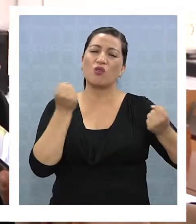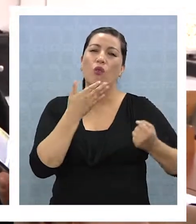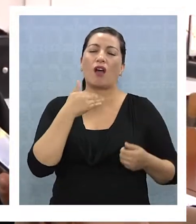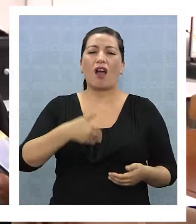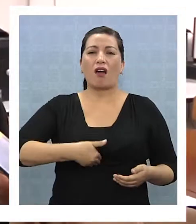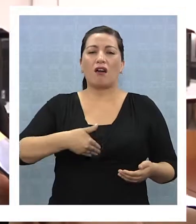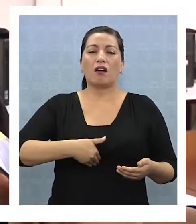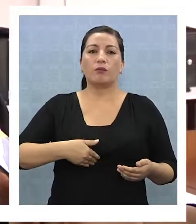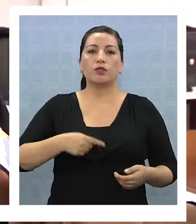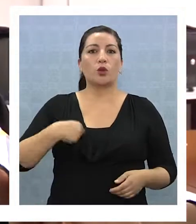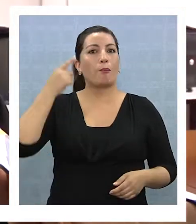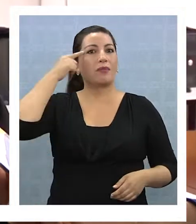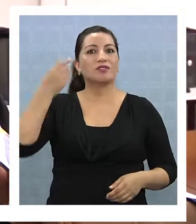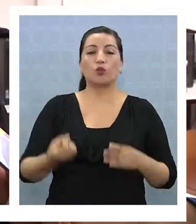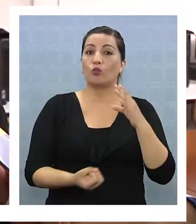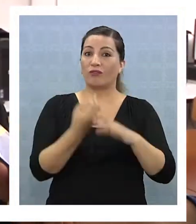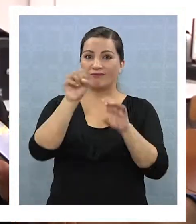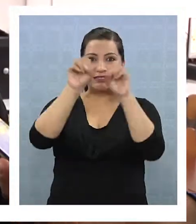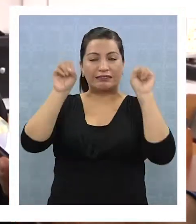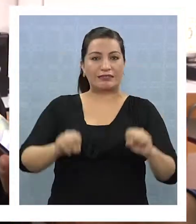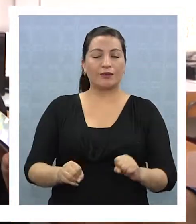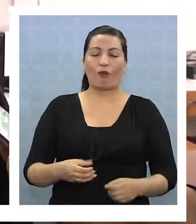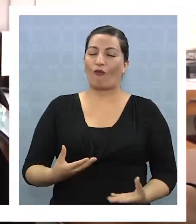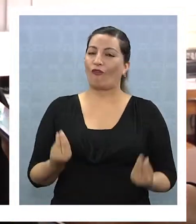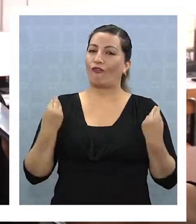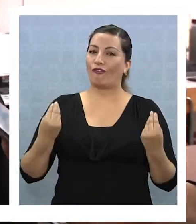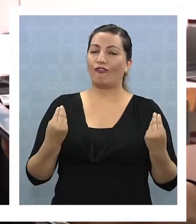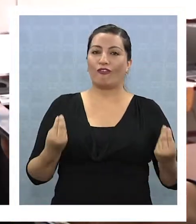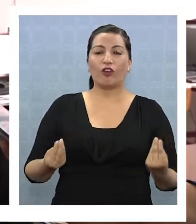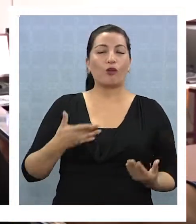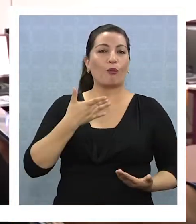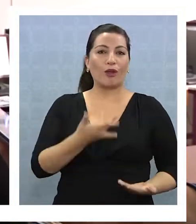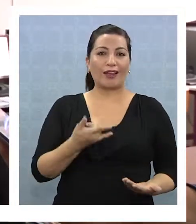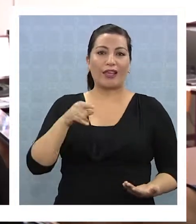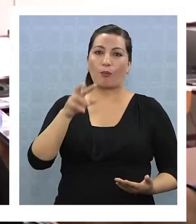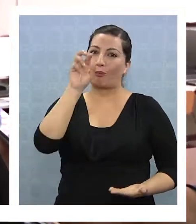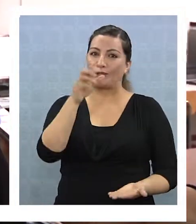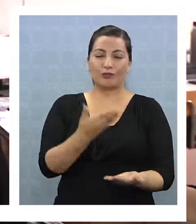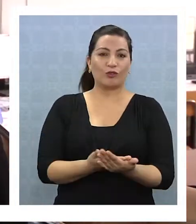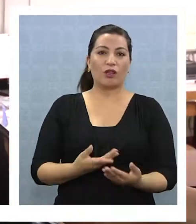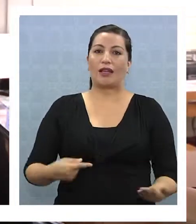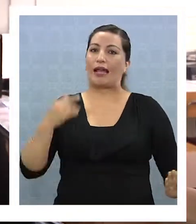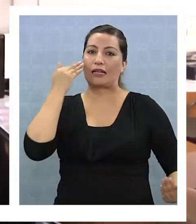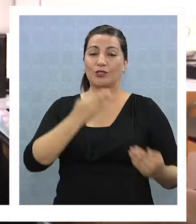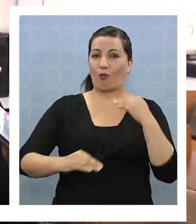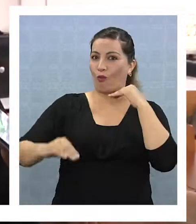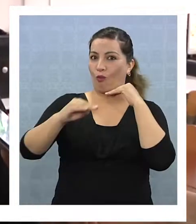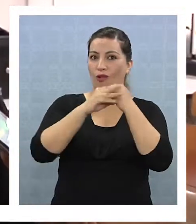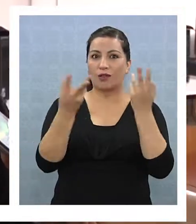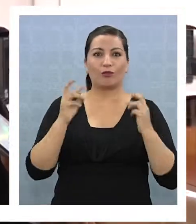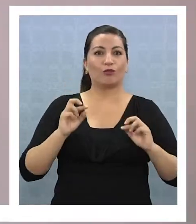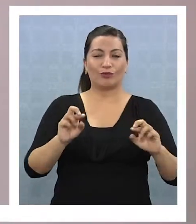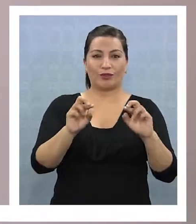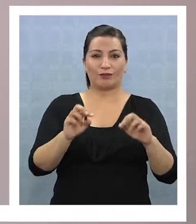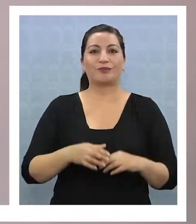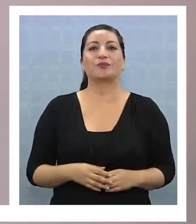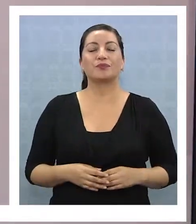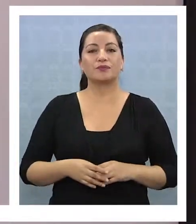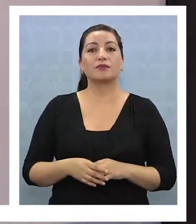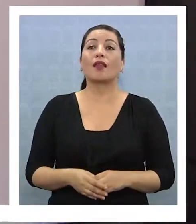Y este sistema de encuentro es fantástico porque da la directriz para una postulación y una igualdad de oportunidades para todos igual.